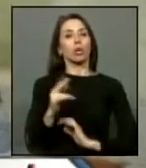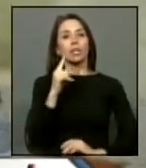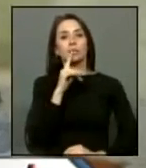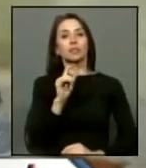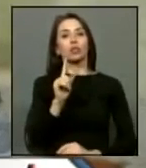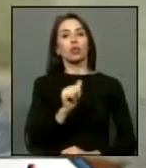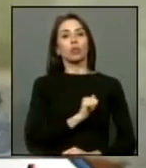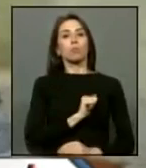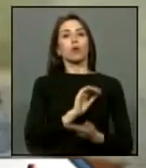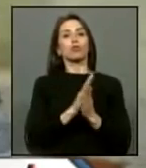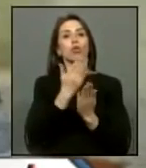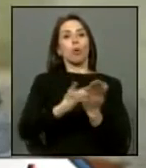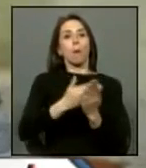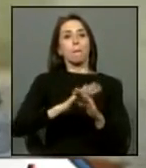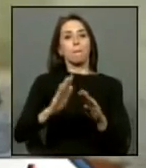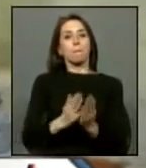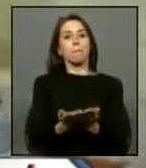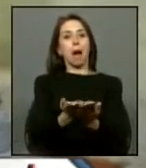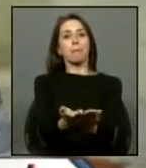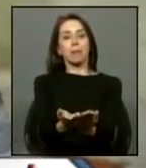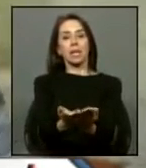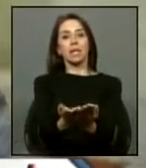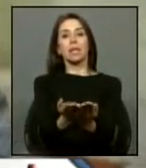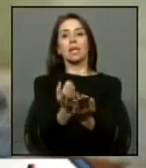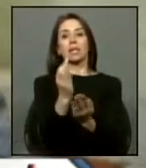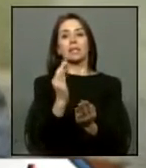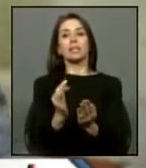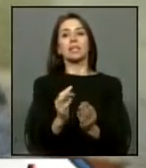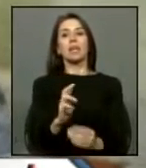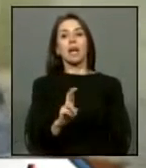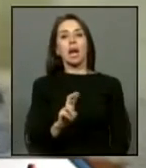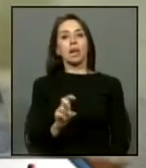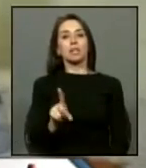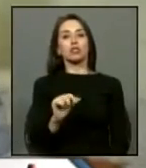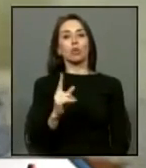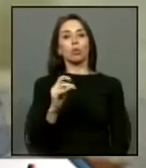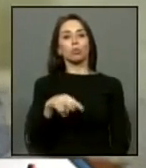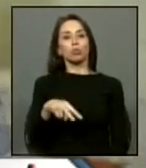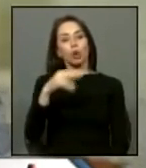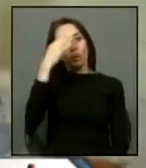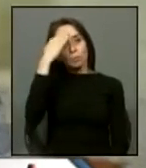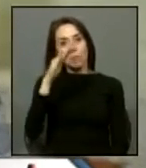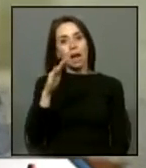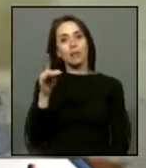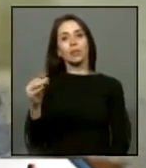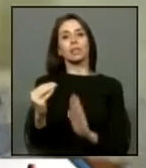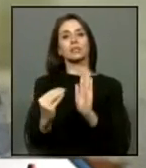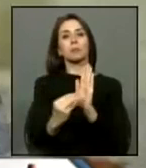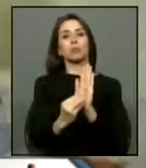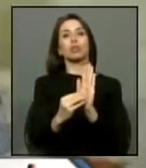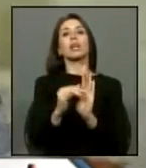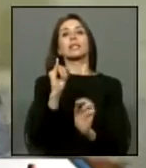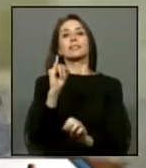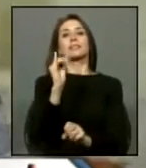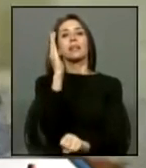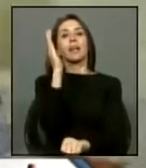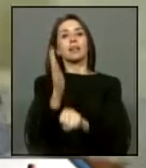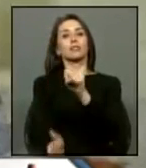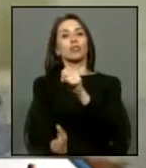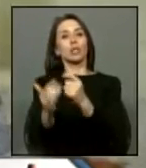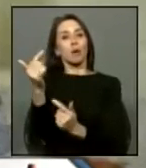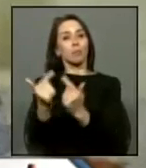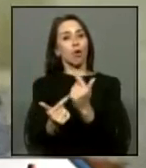papeles y con la calificación o con la resolución indebida mejor dicho de su calificación en la condición de exonerado político